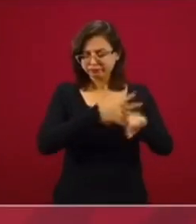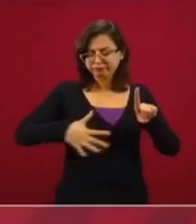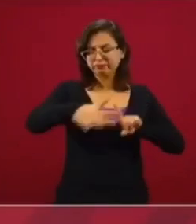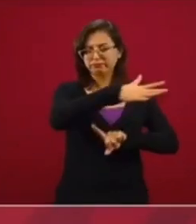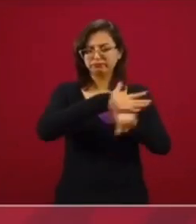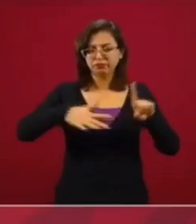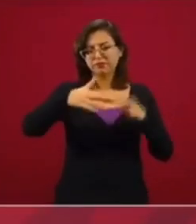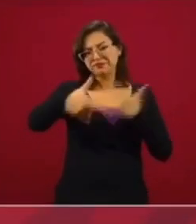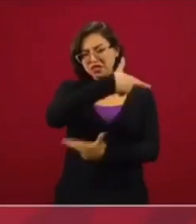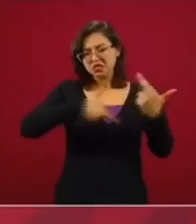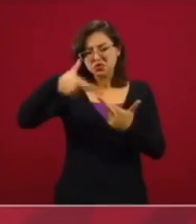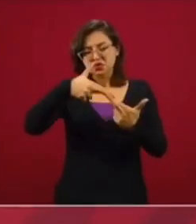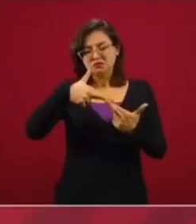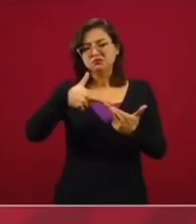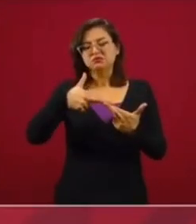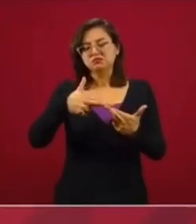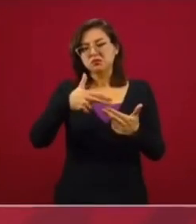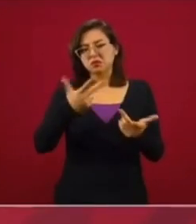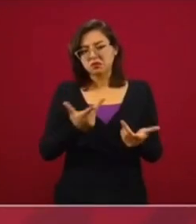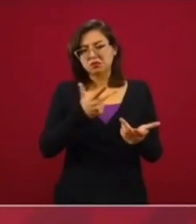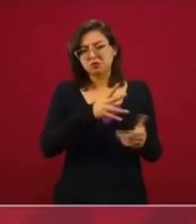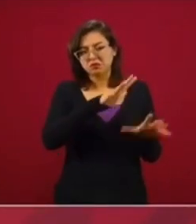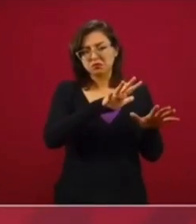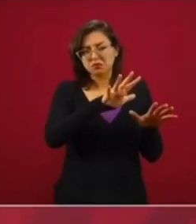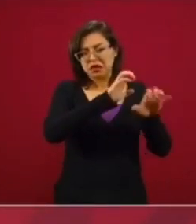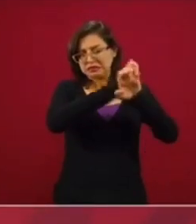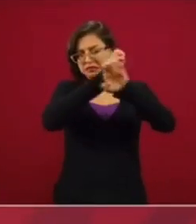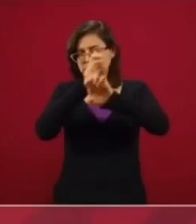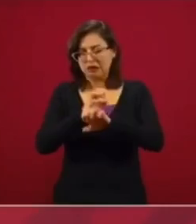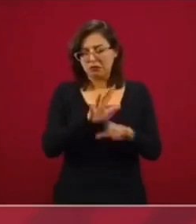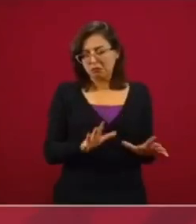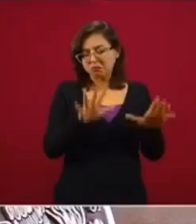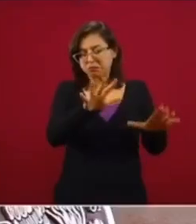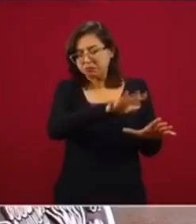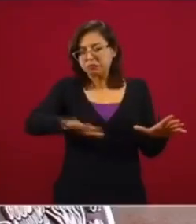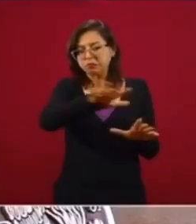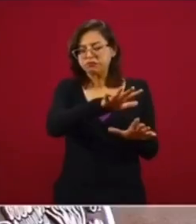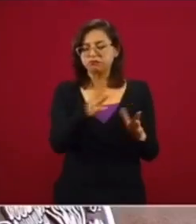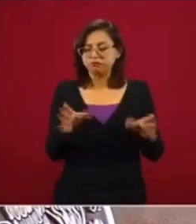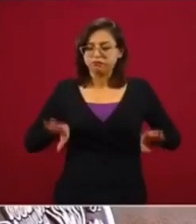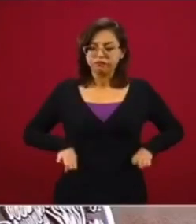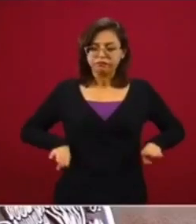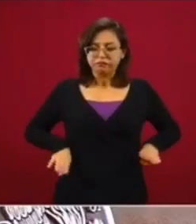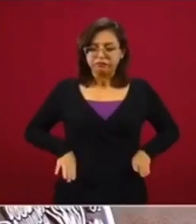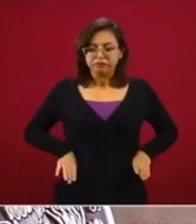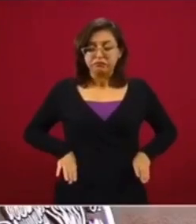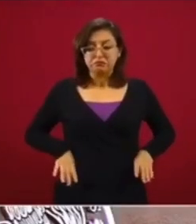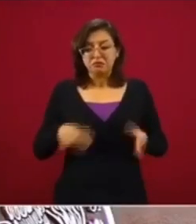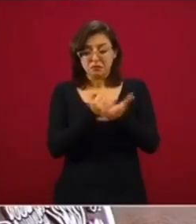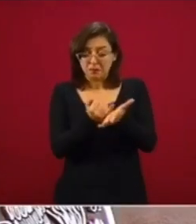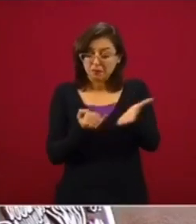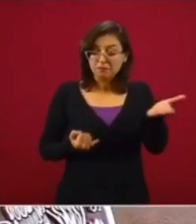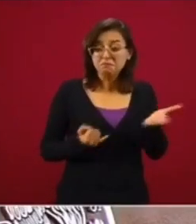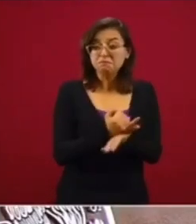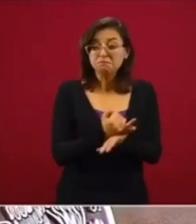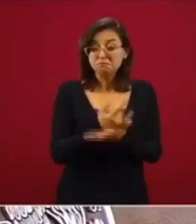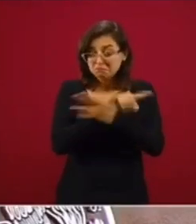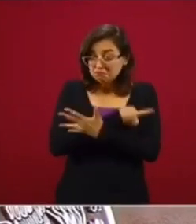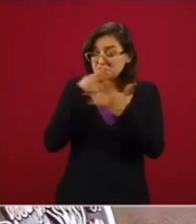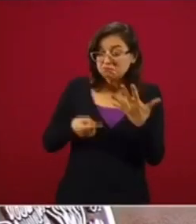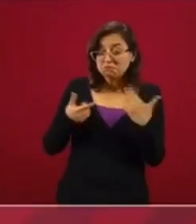cada región, de cada estado, decide que no va a tratar